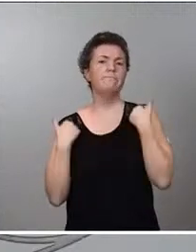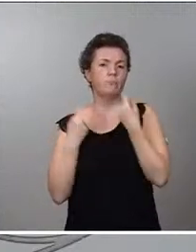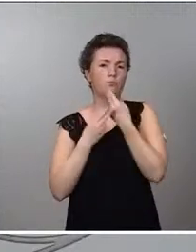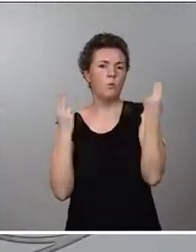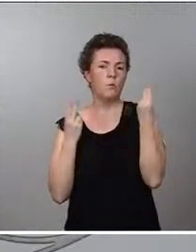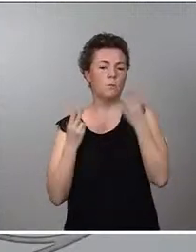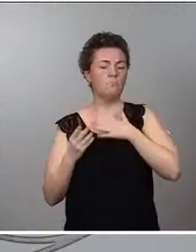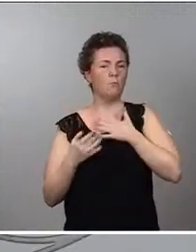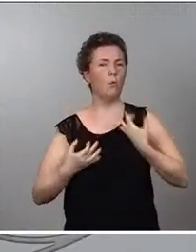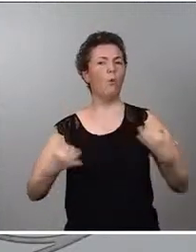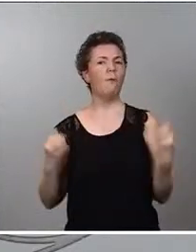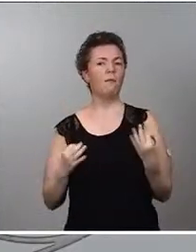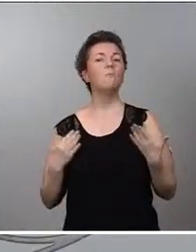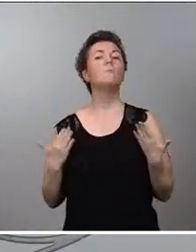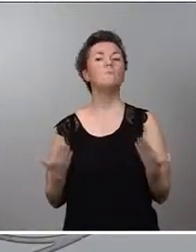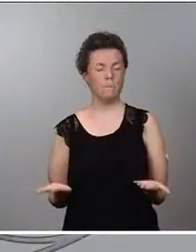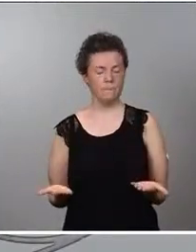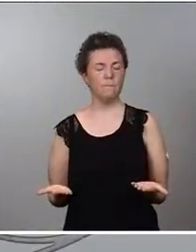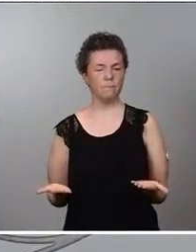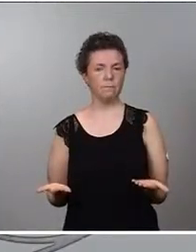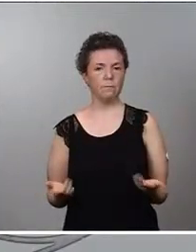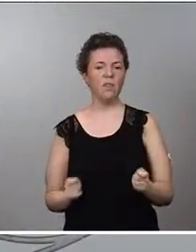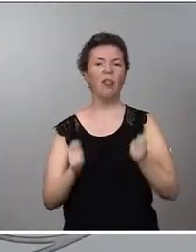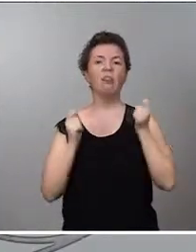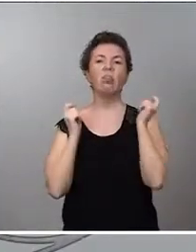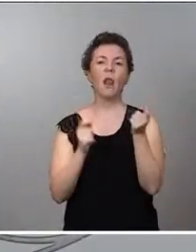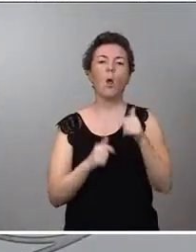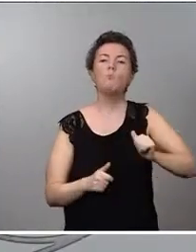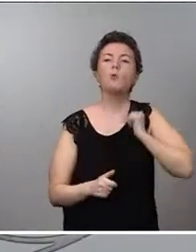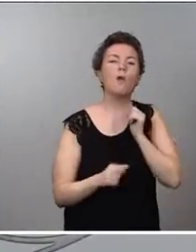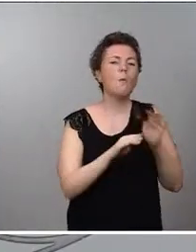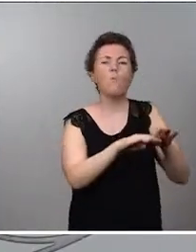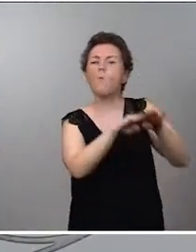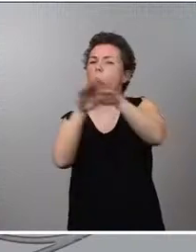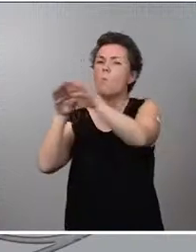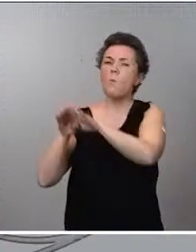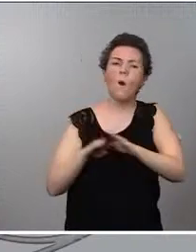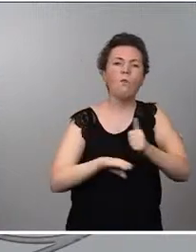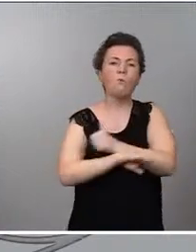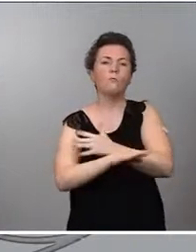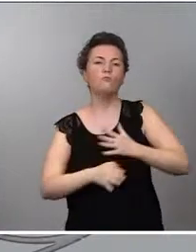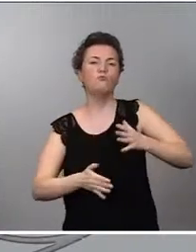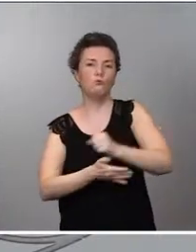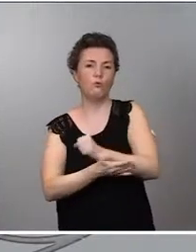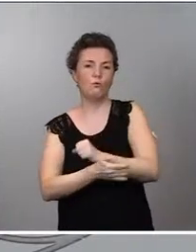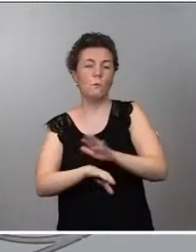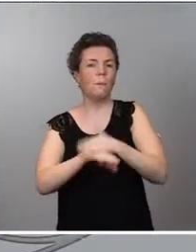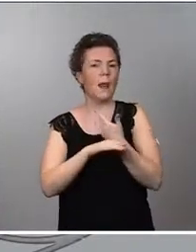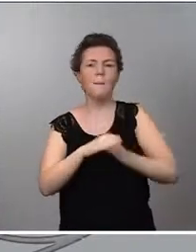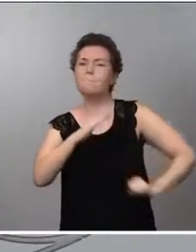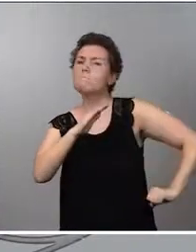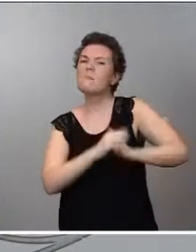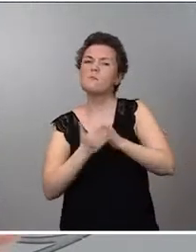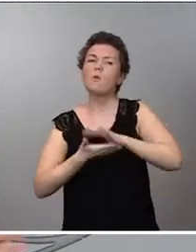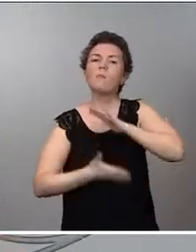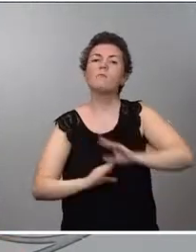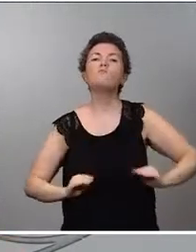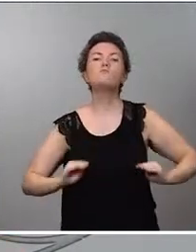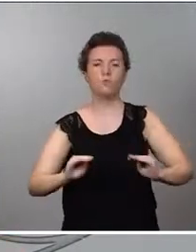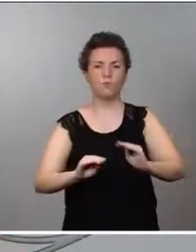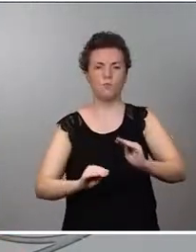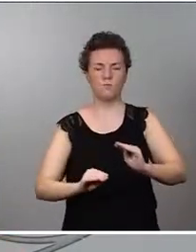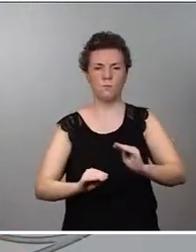obligación es dar las mismas oportunidades a toda la ciudadanía para que desarrollen al máximo sus capacidades. En materia